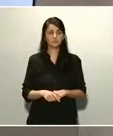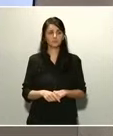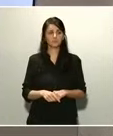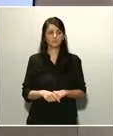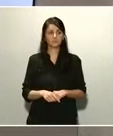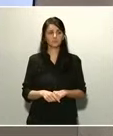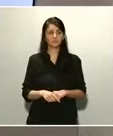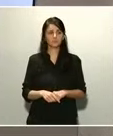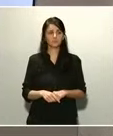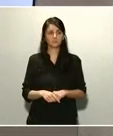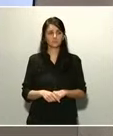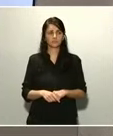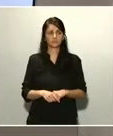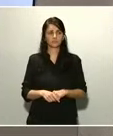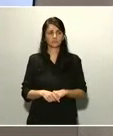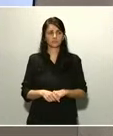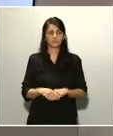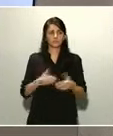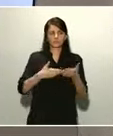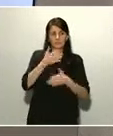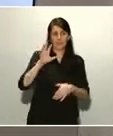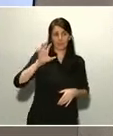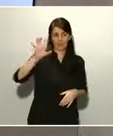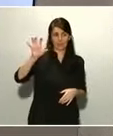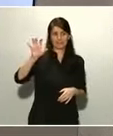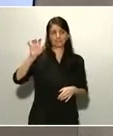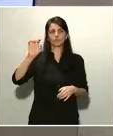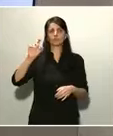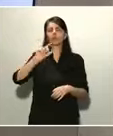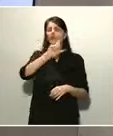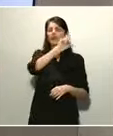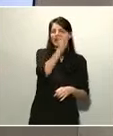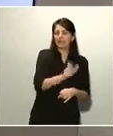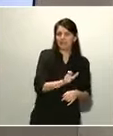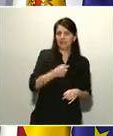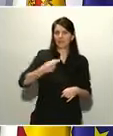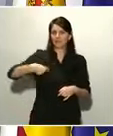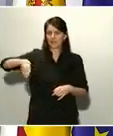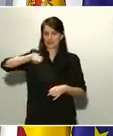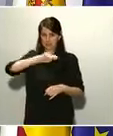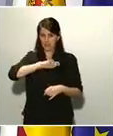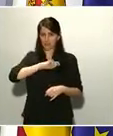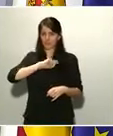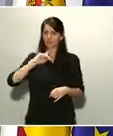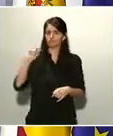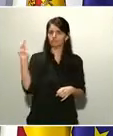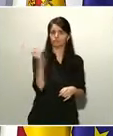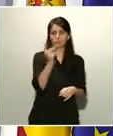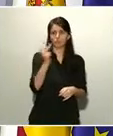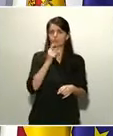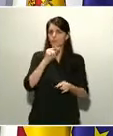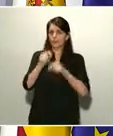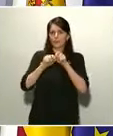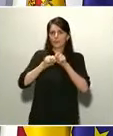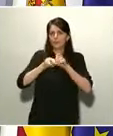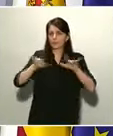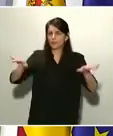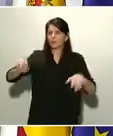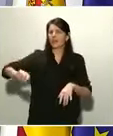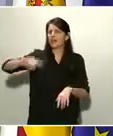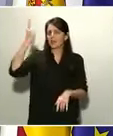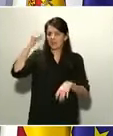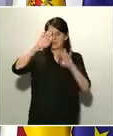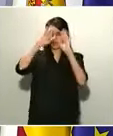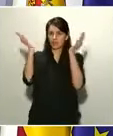Pregunta El País. ¿Qué explica que Italia y España sean en este momento el epicentro del coronavirus mundial? ¿Pararán por